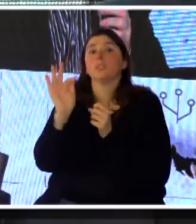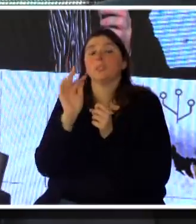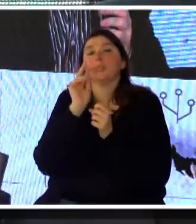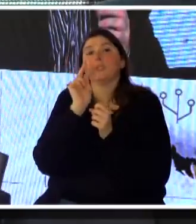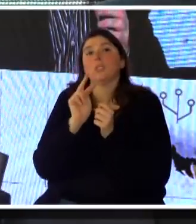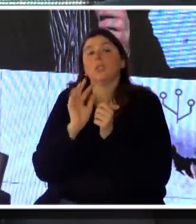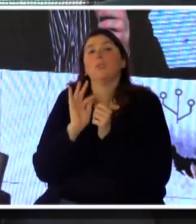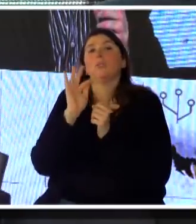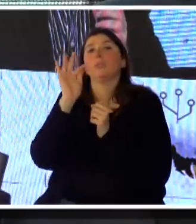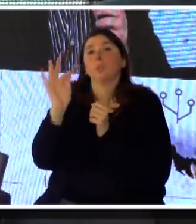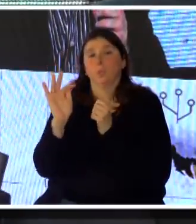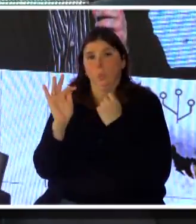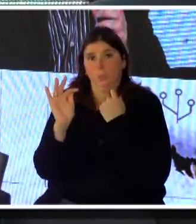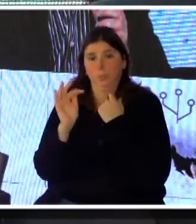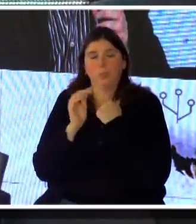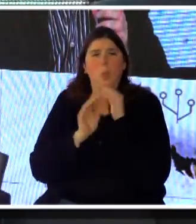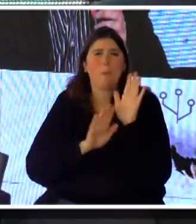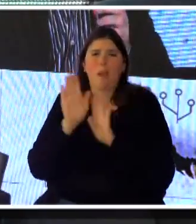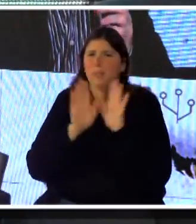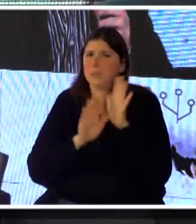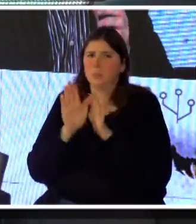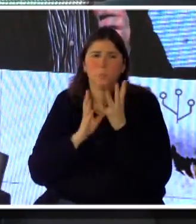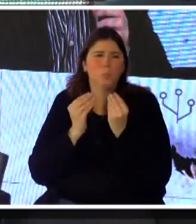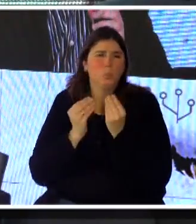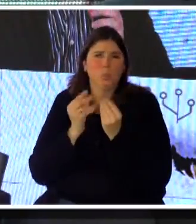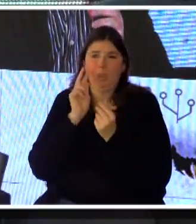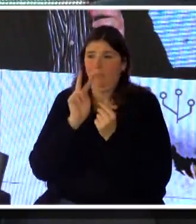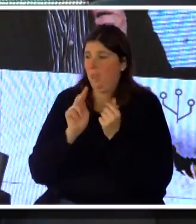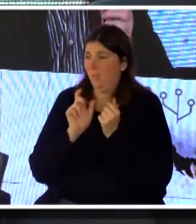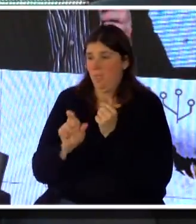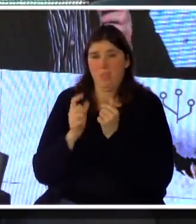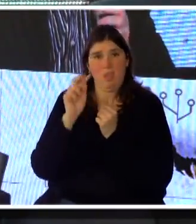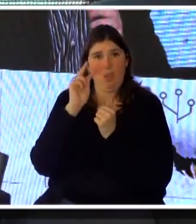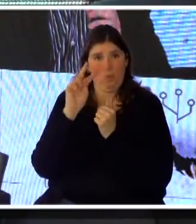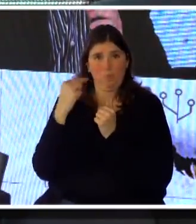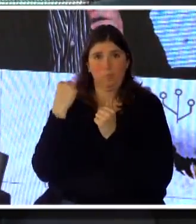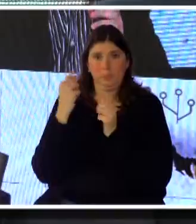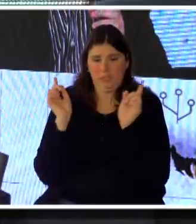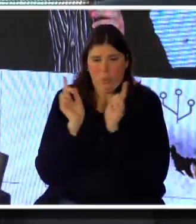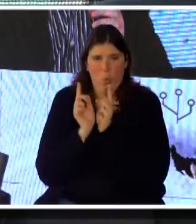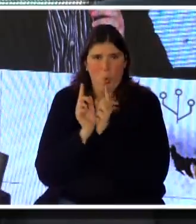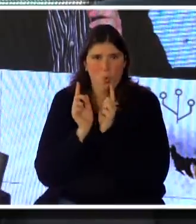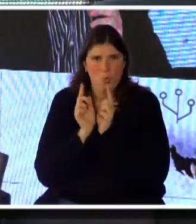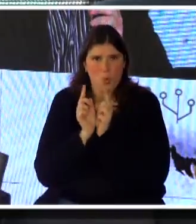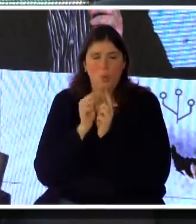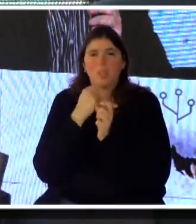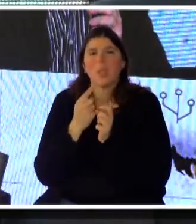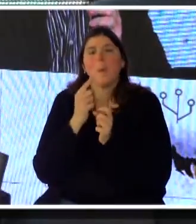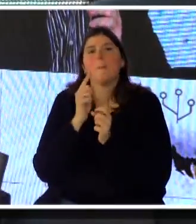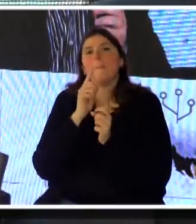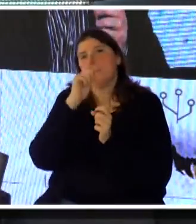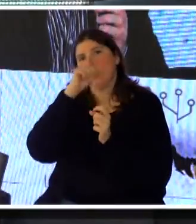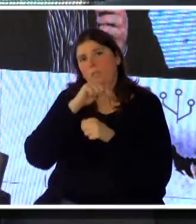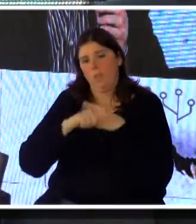para Montevideo, con una participación enorme, y en este corto videito les mostramos de qué se trata esto de Montevideo del Mañana, es una